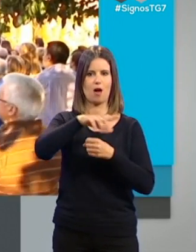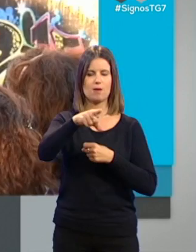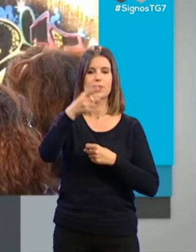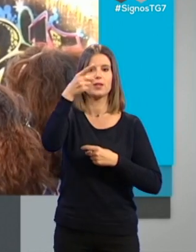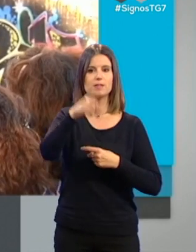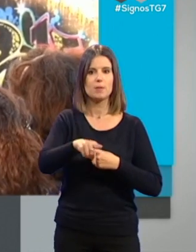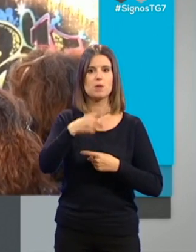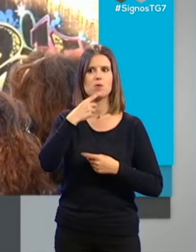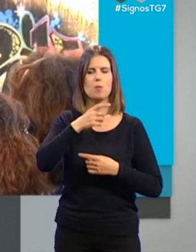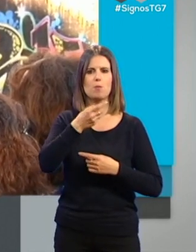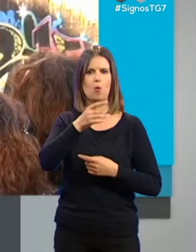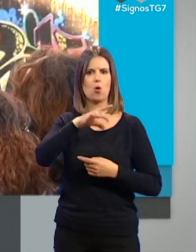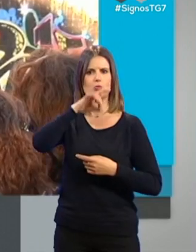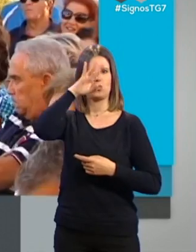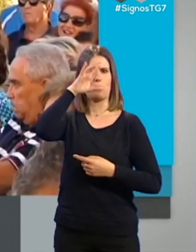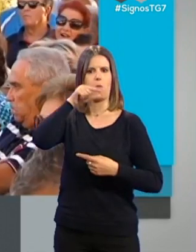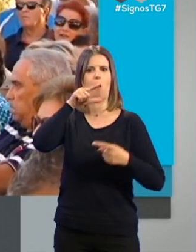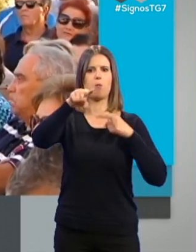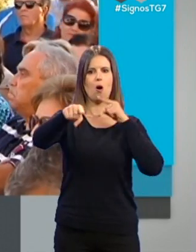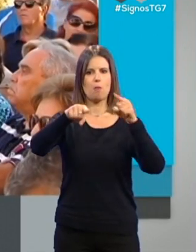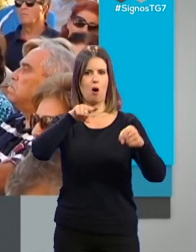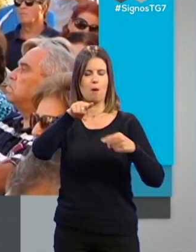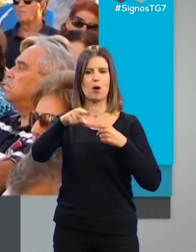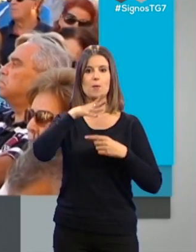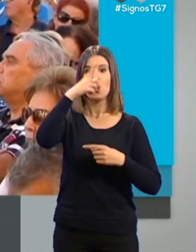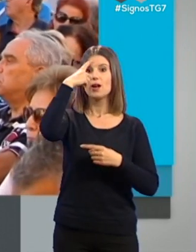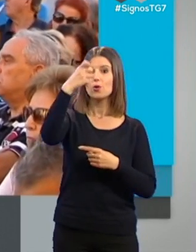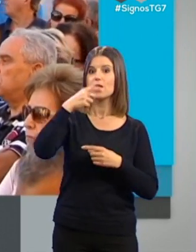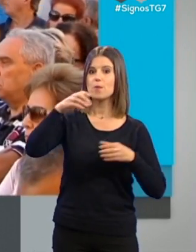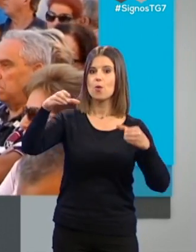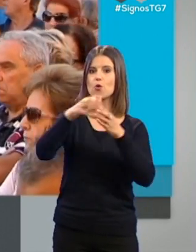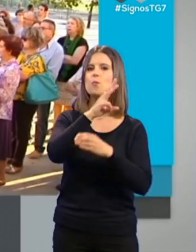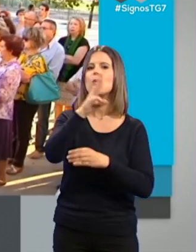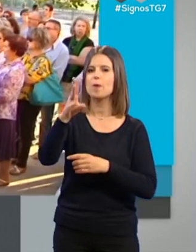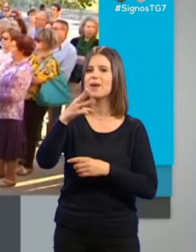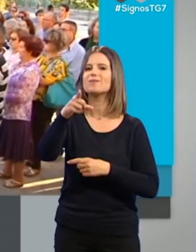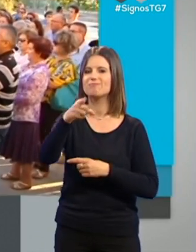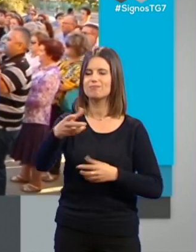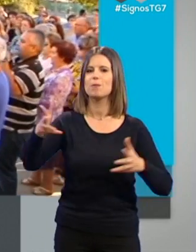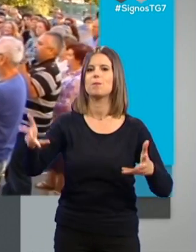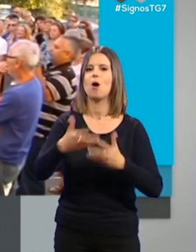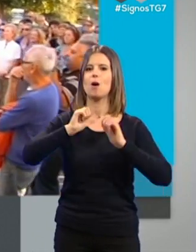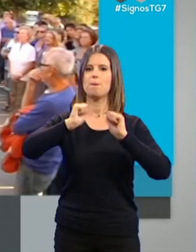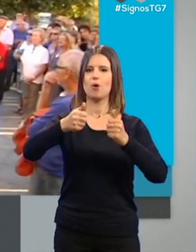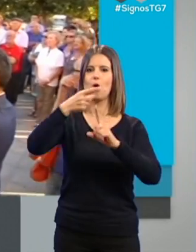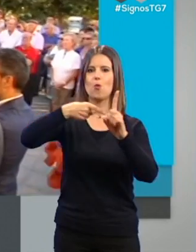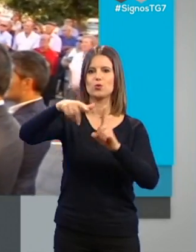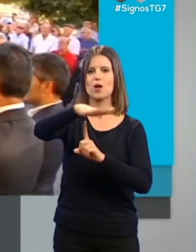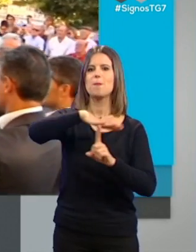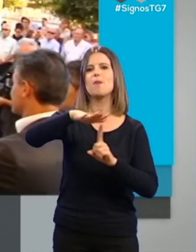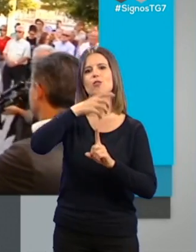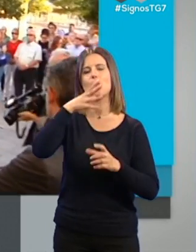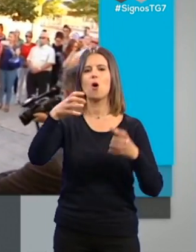También se ha mostrado sorprendido por estas acusaciones, ya que ha recordado que fue el grupo del PP quien propició con el uso de este espacio que Granada fuera